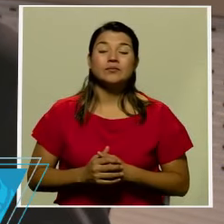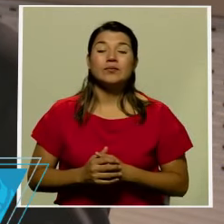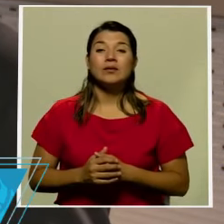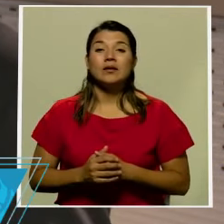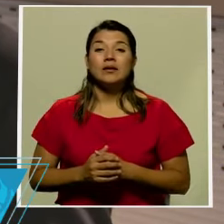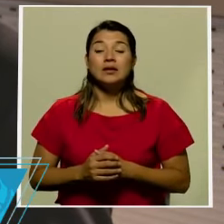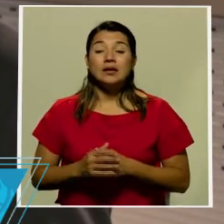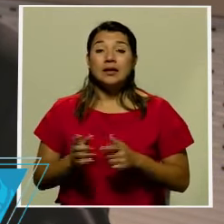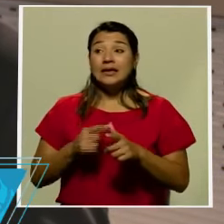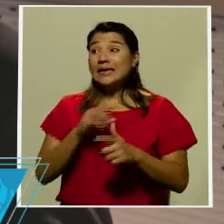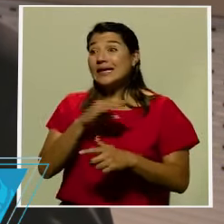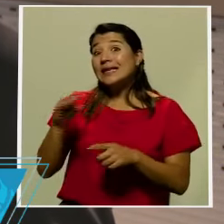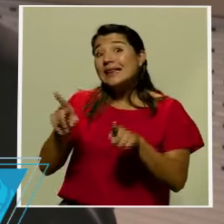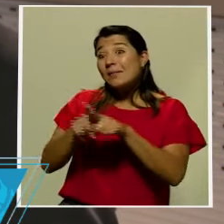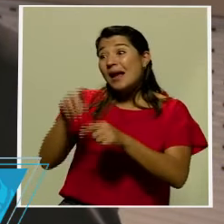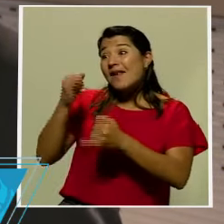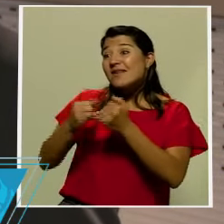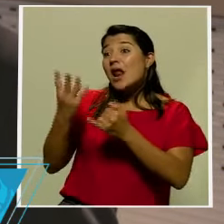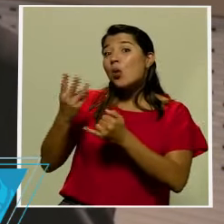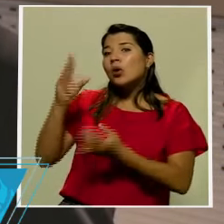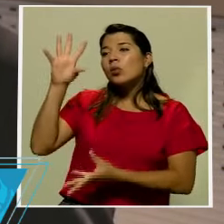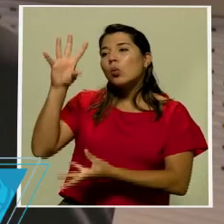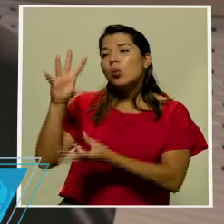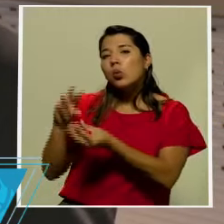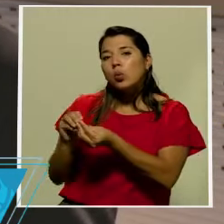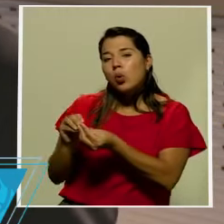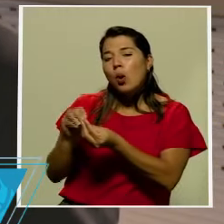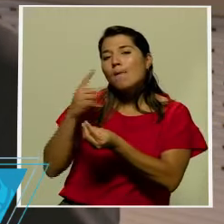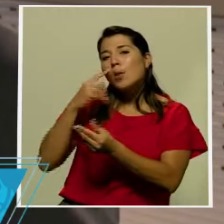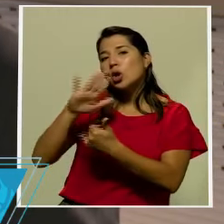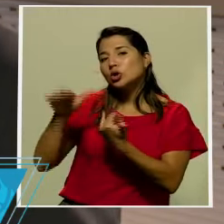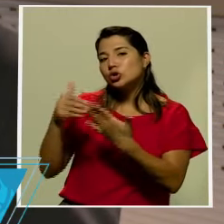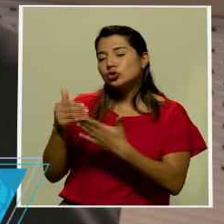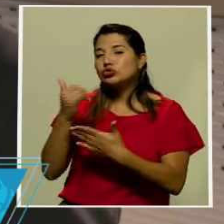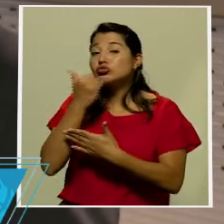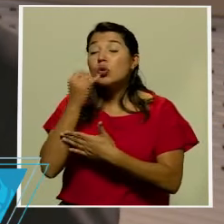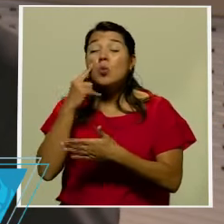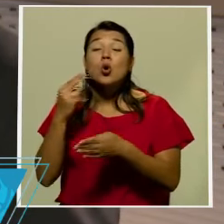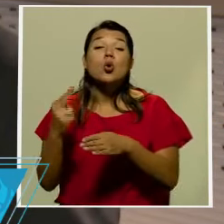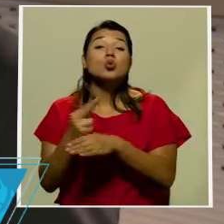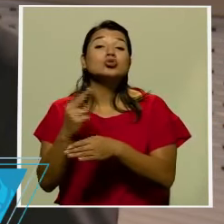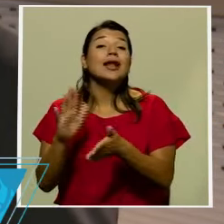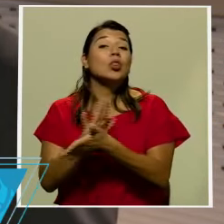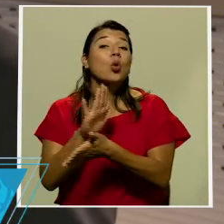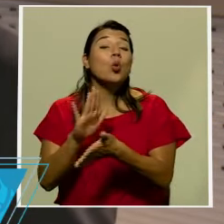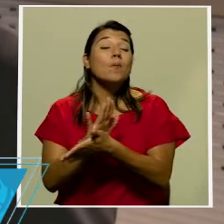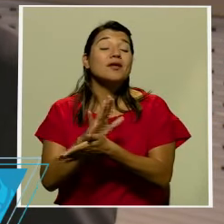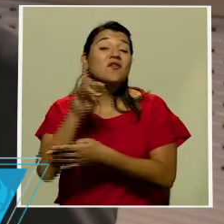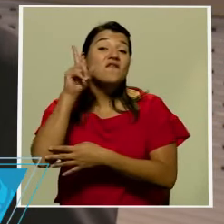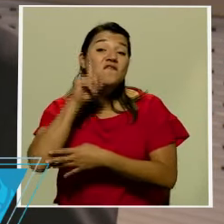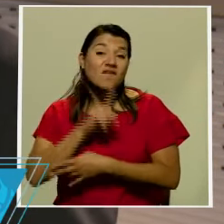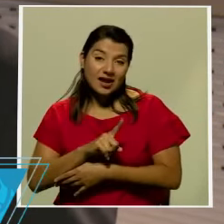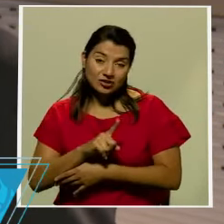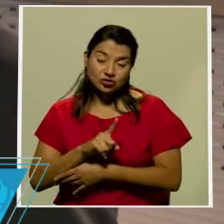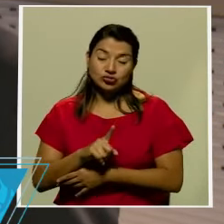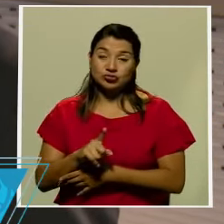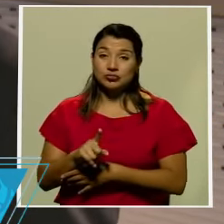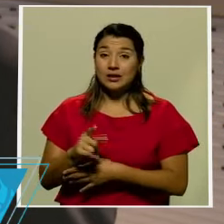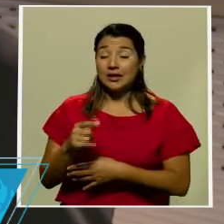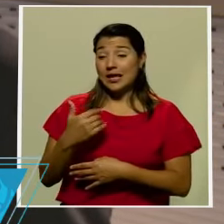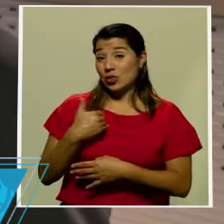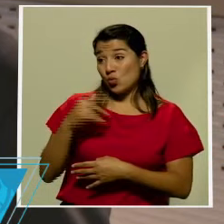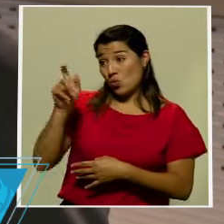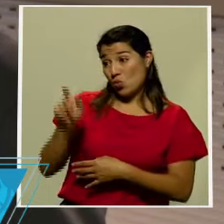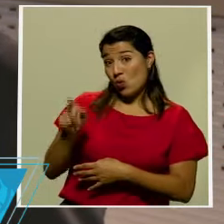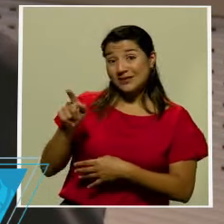que se impondría en este caso por los usos de documento falso que se le atribuyen a doña Ofelia por los